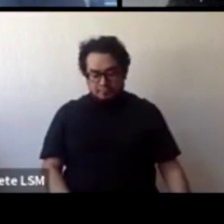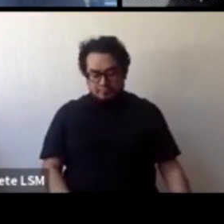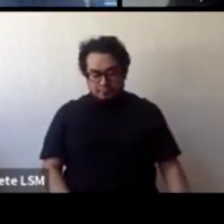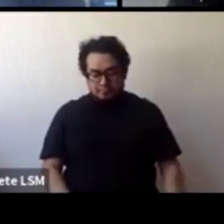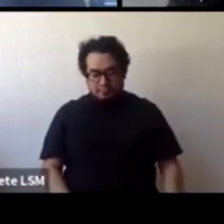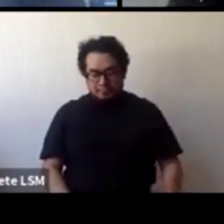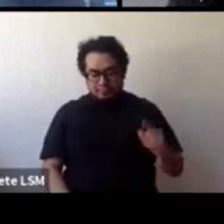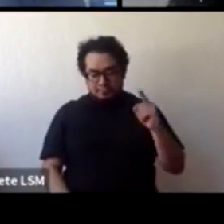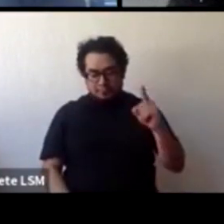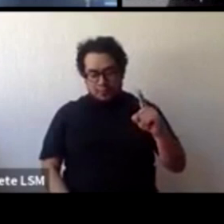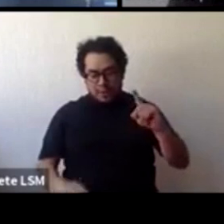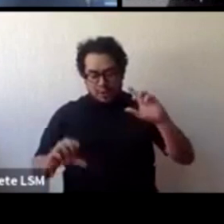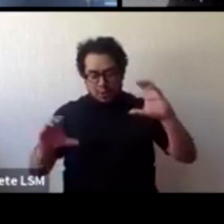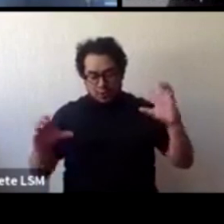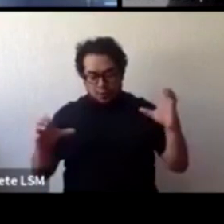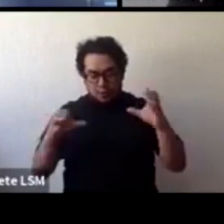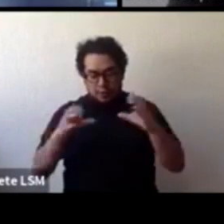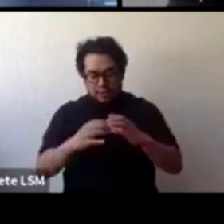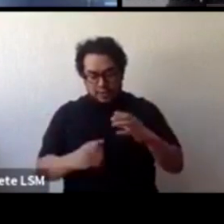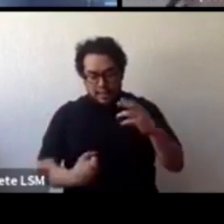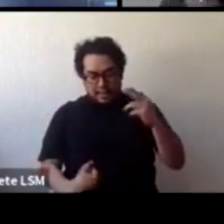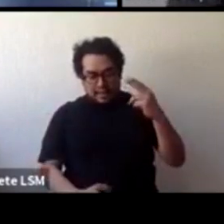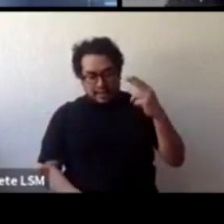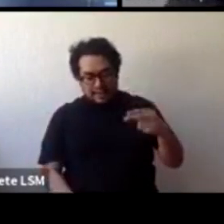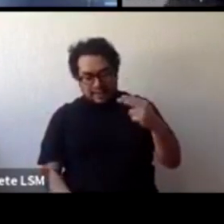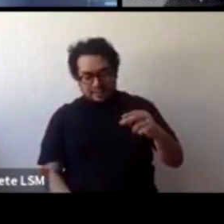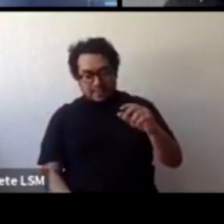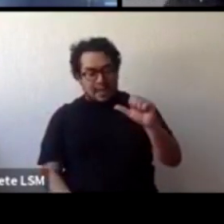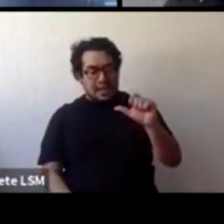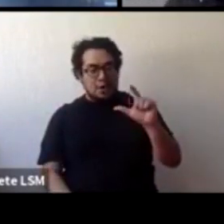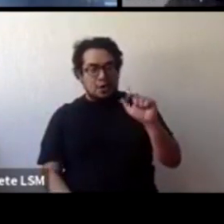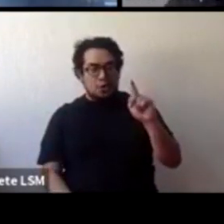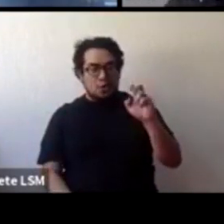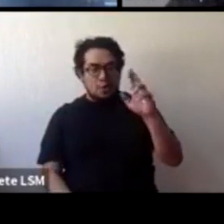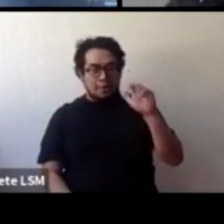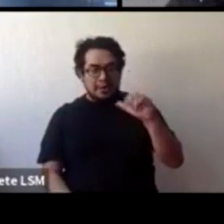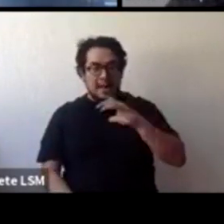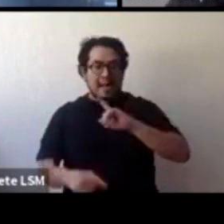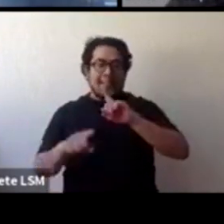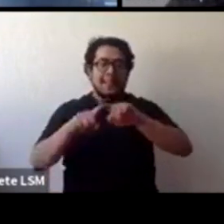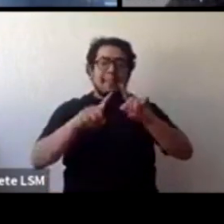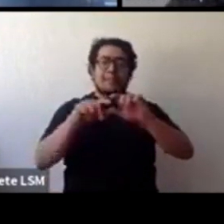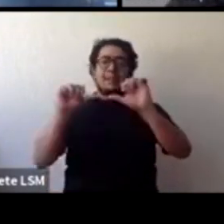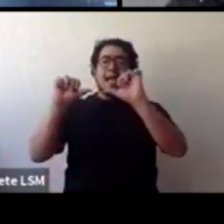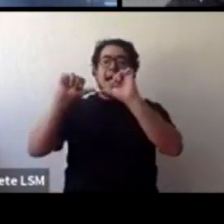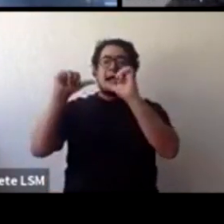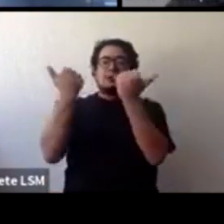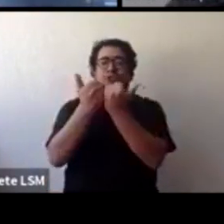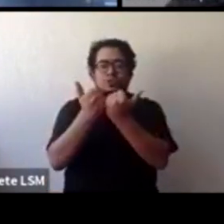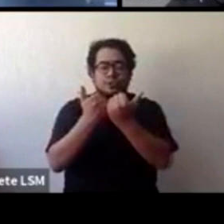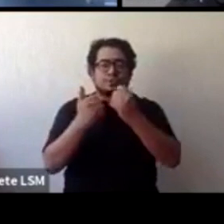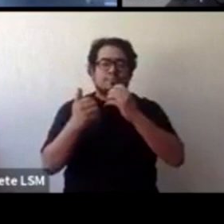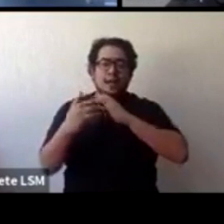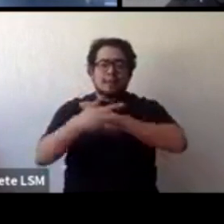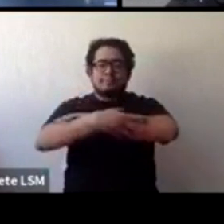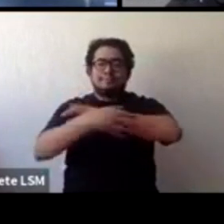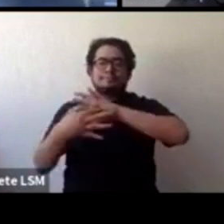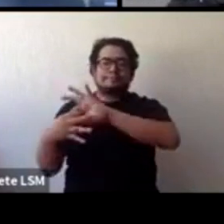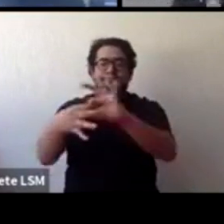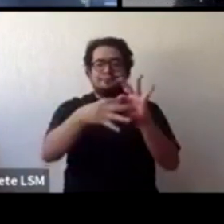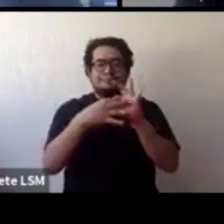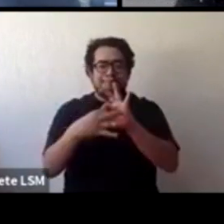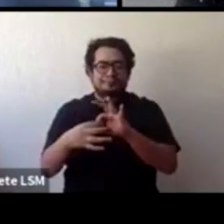que se llama Lumbria a donde pertenecemos varias asociaciones y hemos hecho un trabajo de colaboración justamente para ver esto y Early